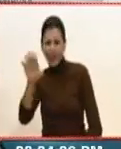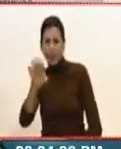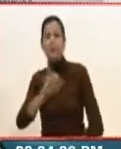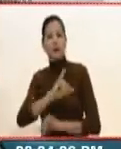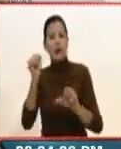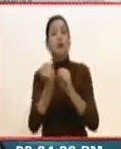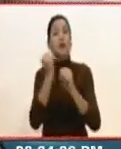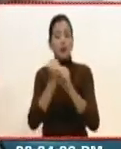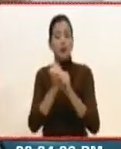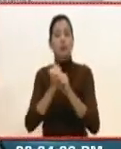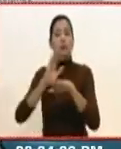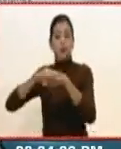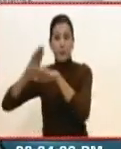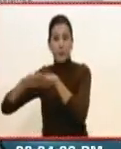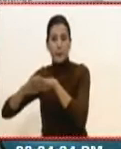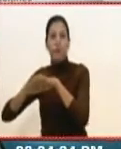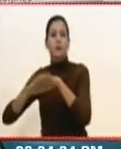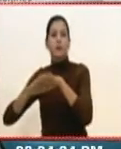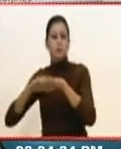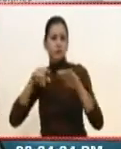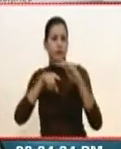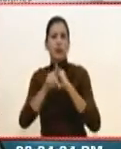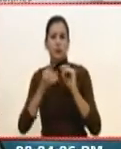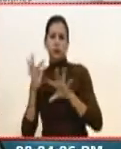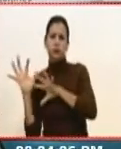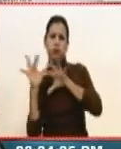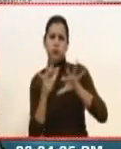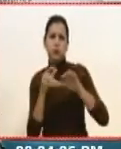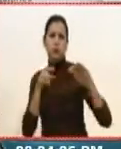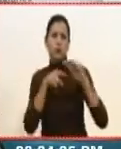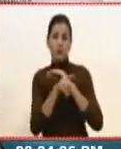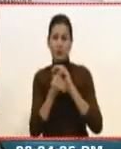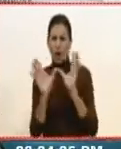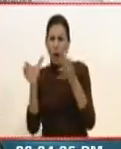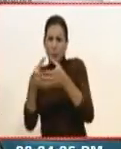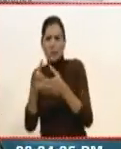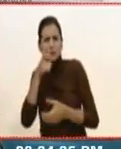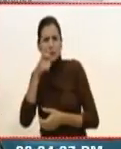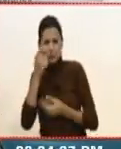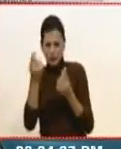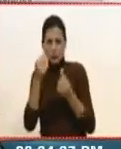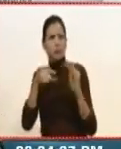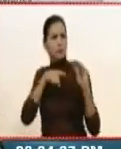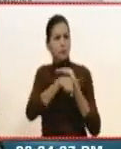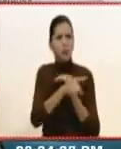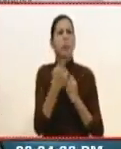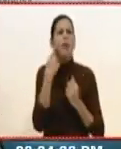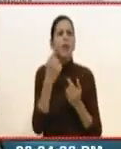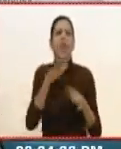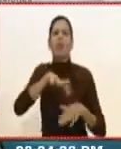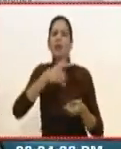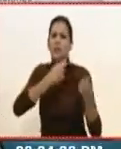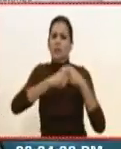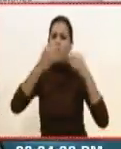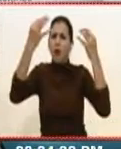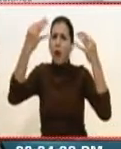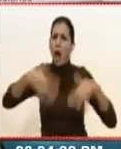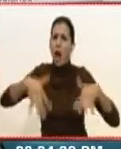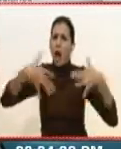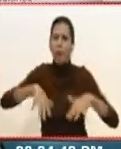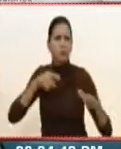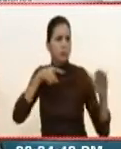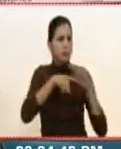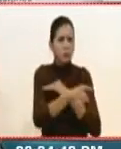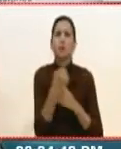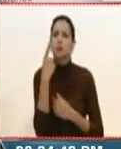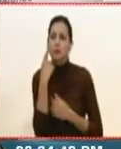hecho ya una toma de algunos establecimientos donde se están expendiendo esas toallas sanitarias al precio que tú nos